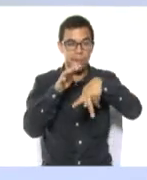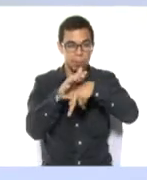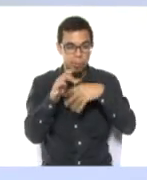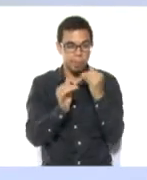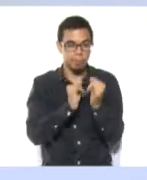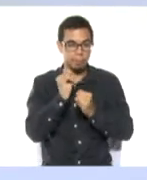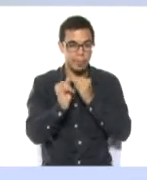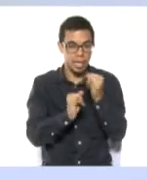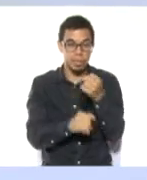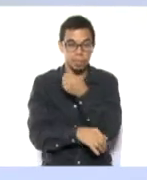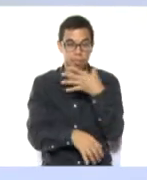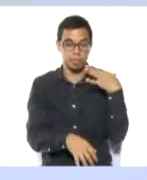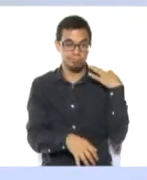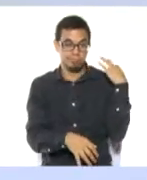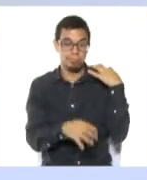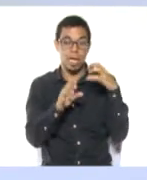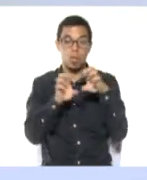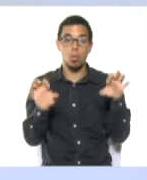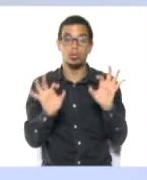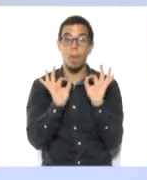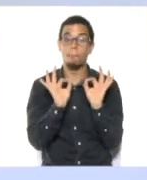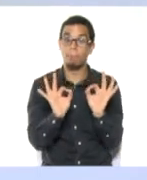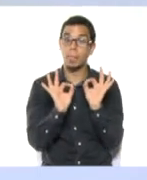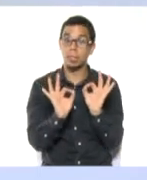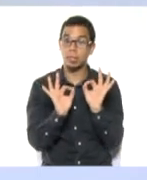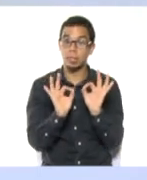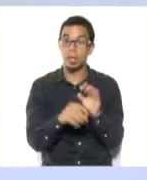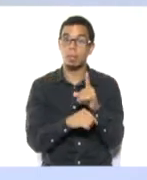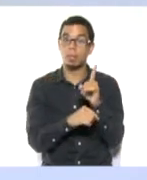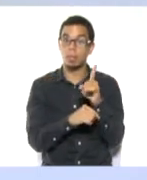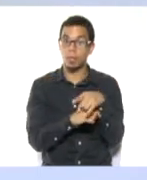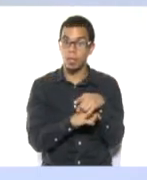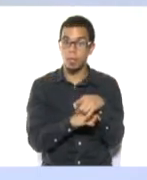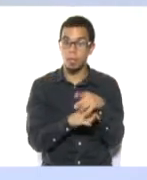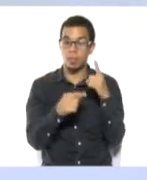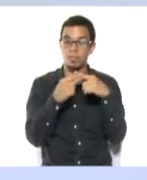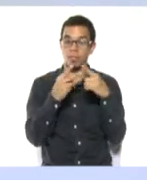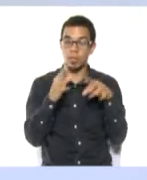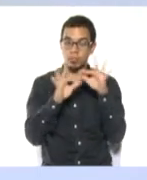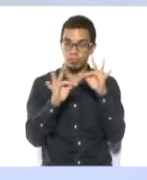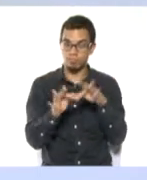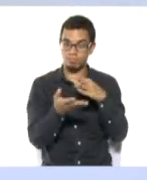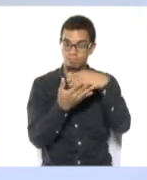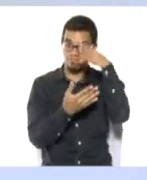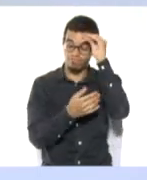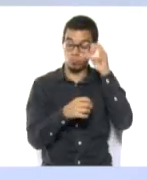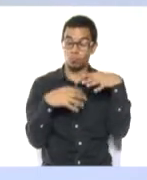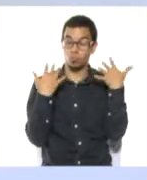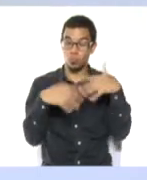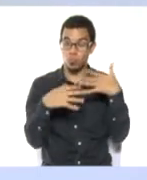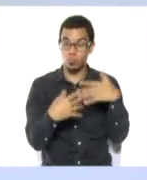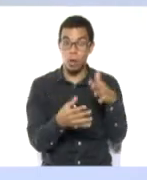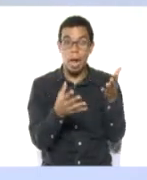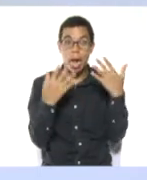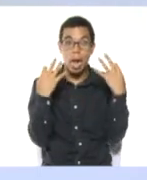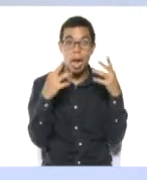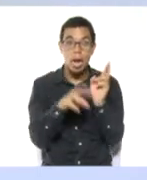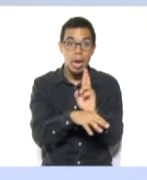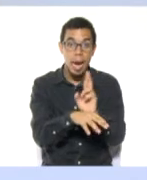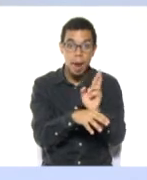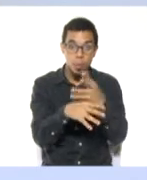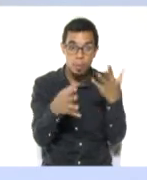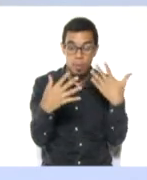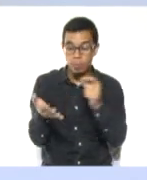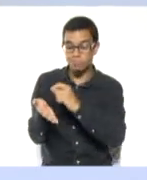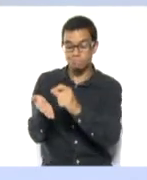primaria, la modalidad de educación especial y nuestro RPA. Así que en casa a tomar papel y lápiz para todas las orientaciones